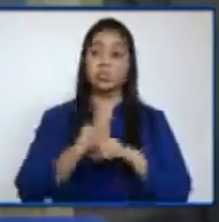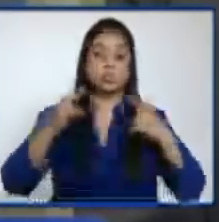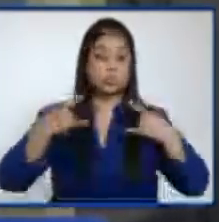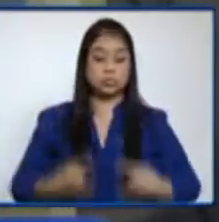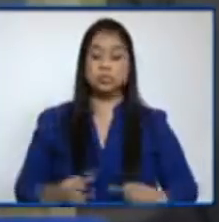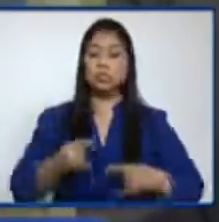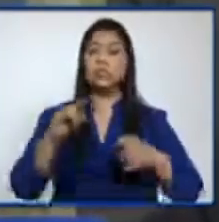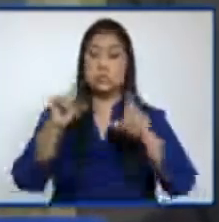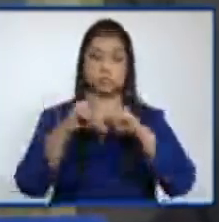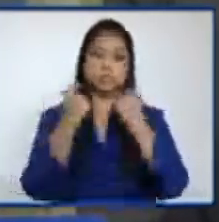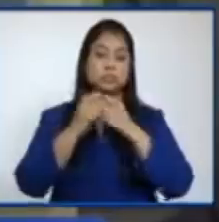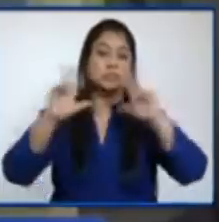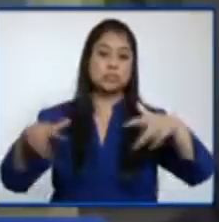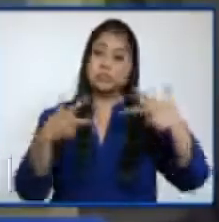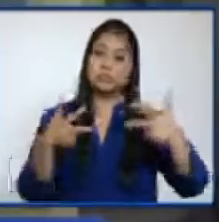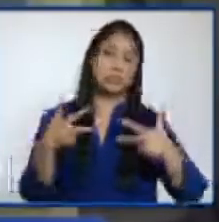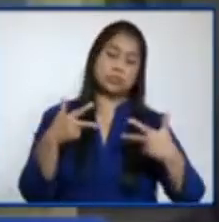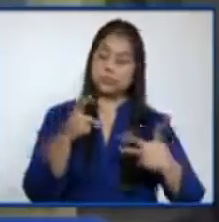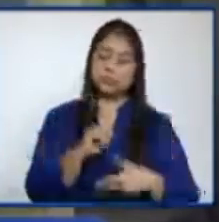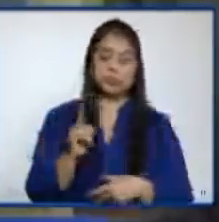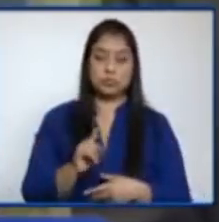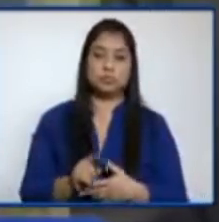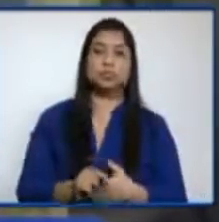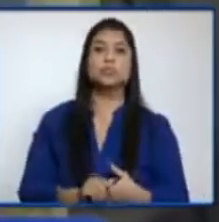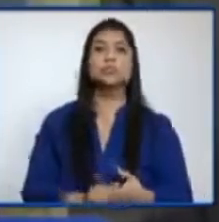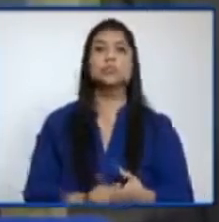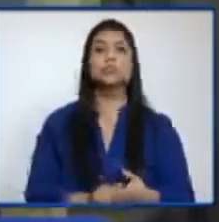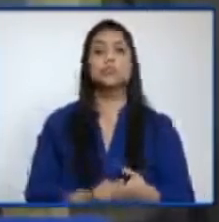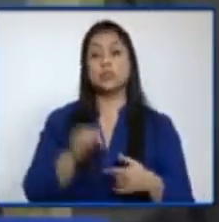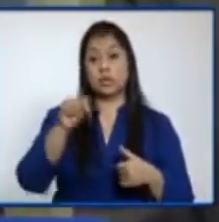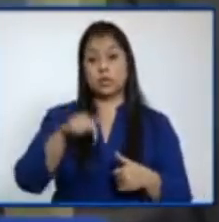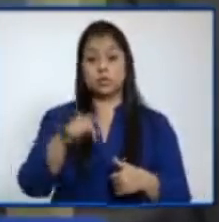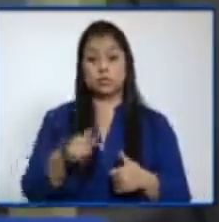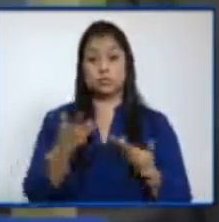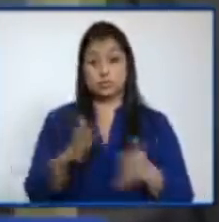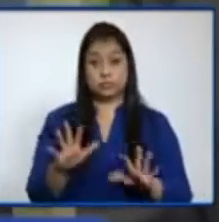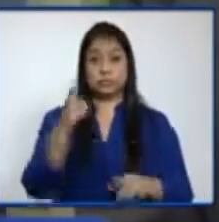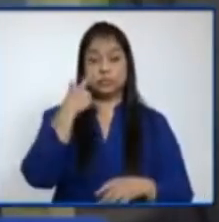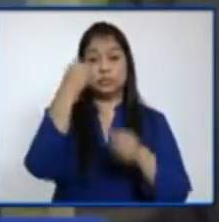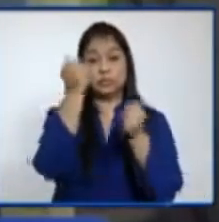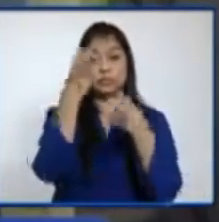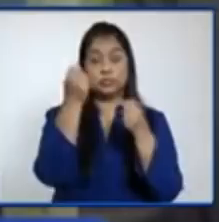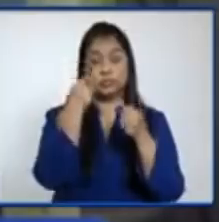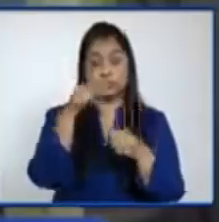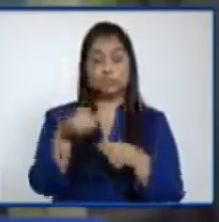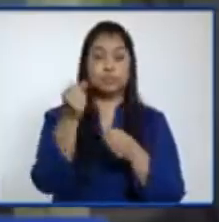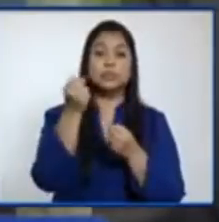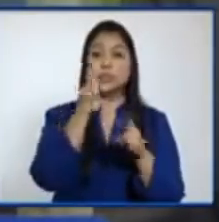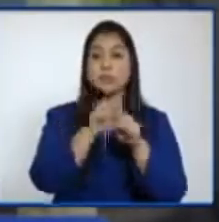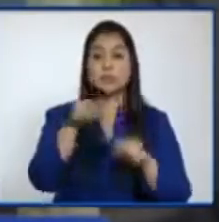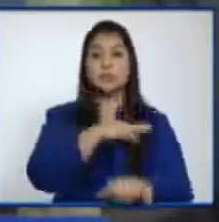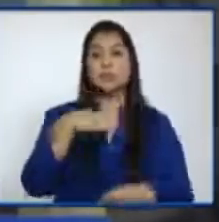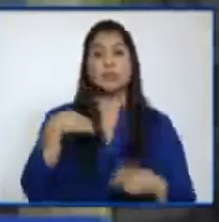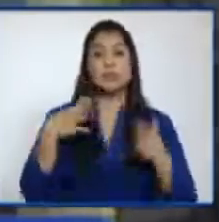sus clases virtuales con el uniforme de diario. Vamos a a dejar en el uso de la palabra a la señora